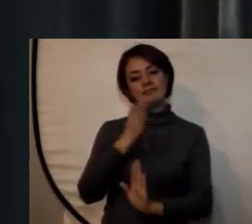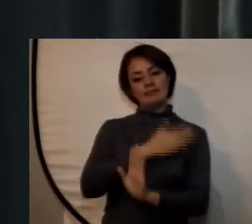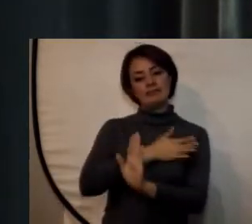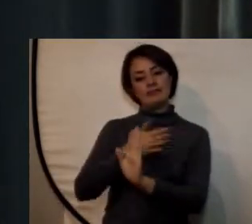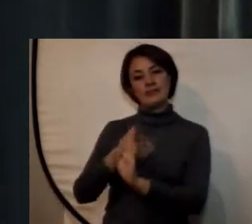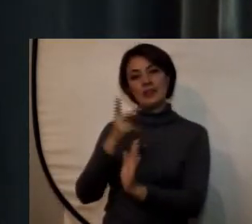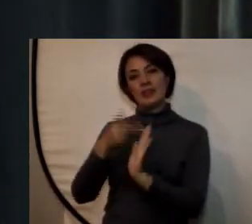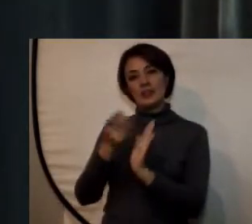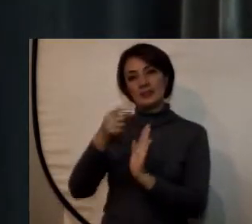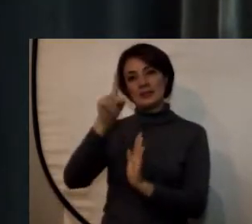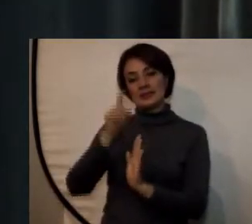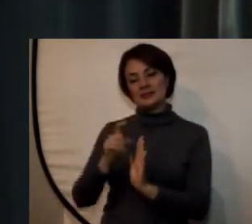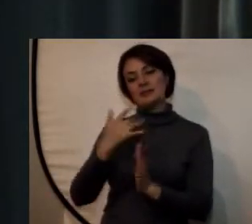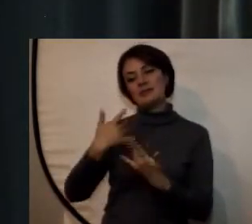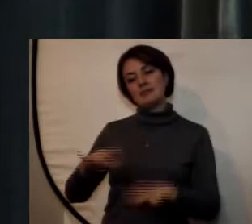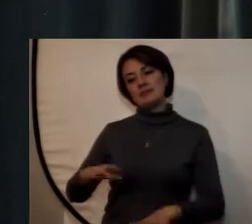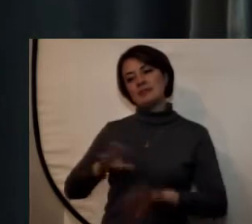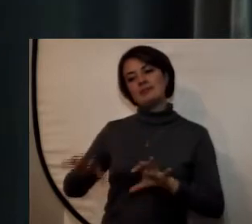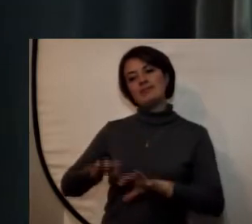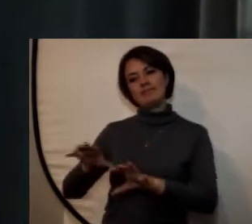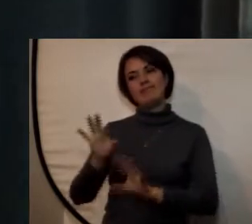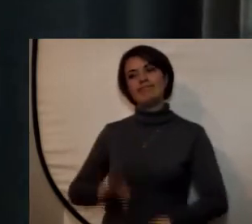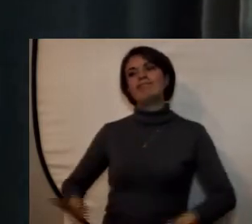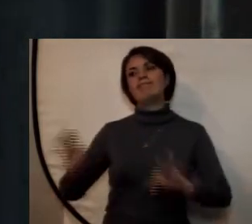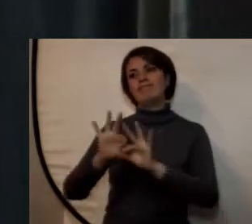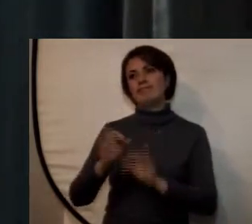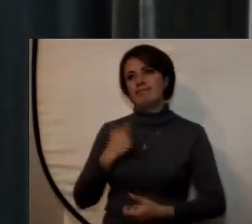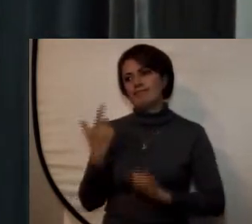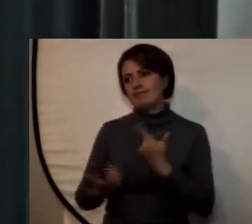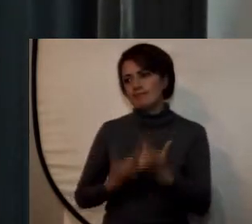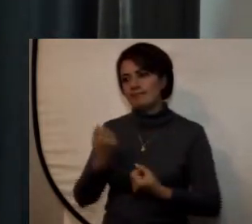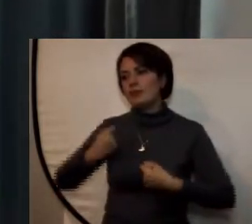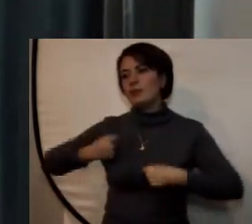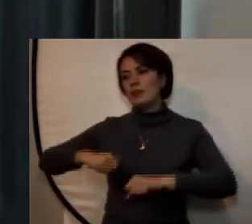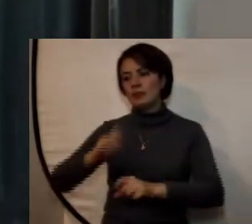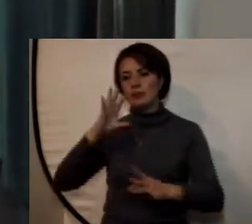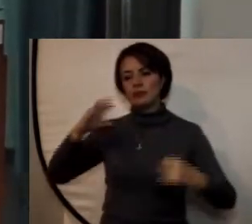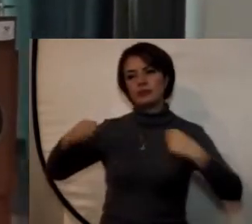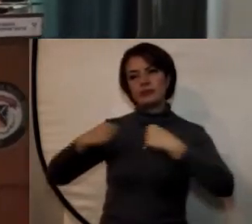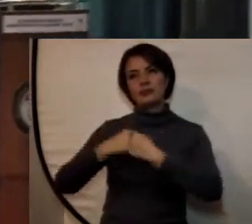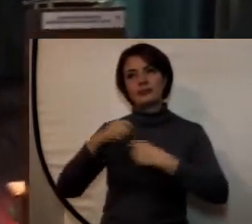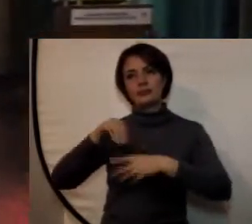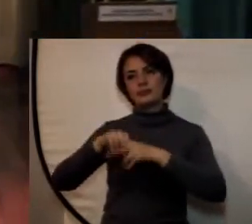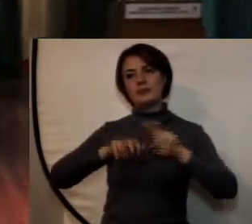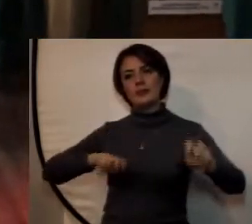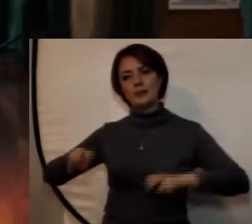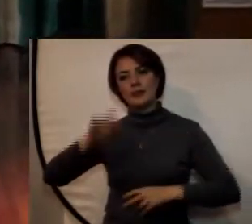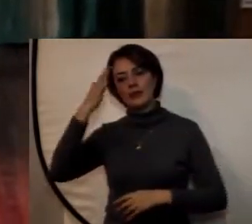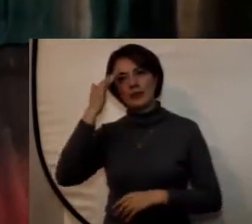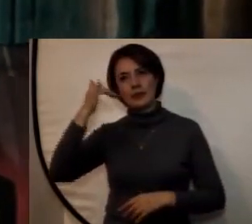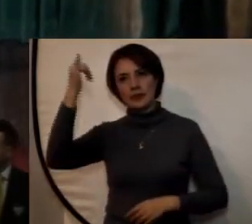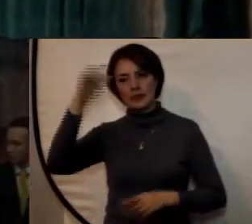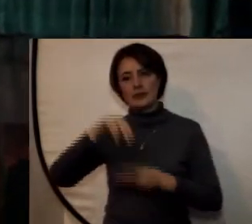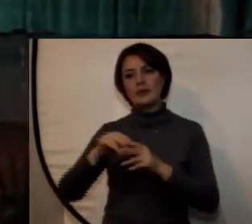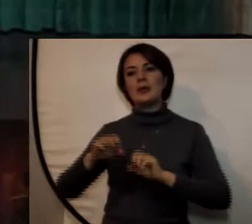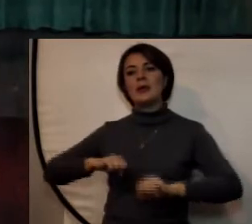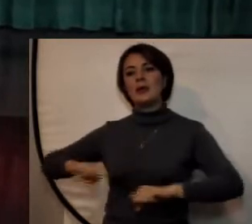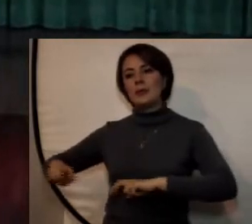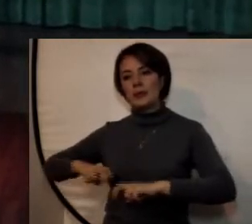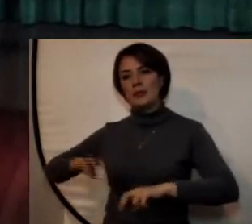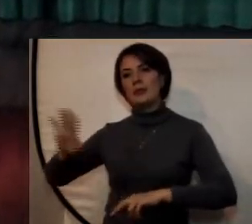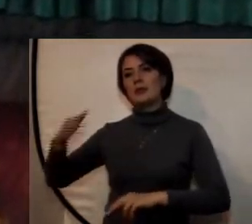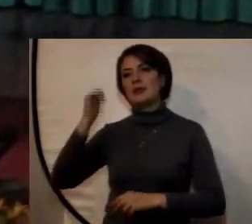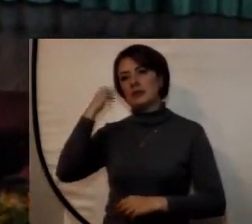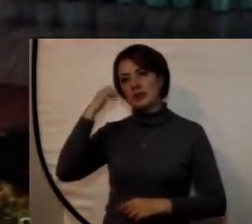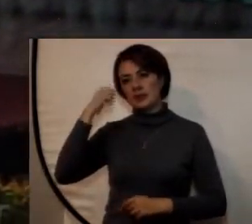2016 se hicieron importantes esfuerzos en la consolidación de los convenios para la movilidad académica movilidad de docente y